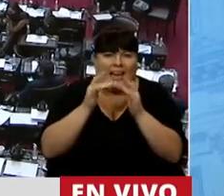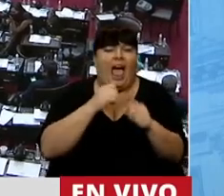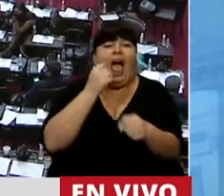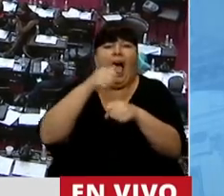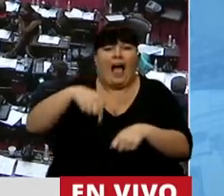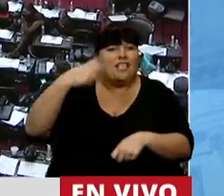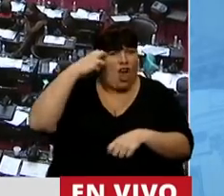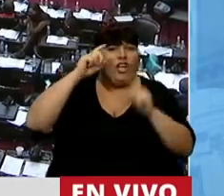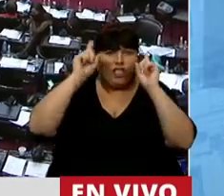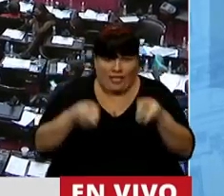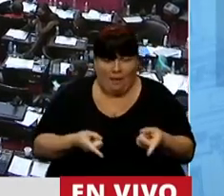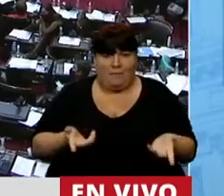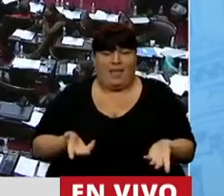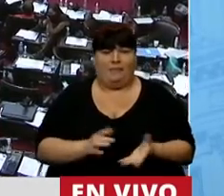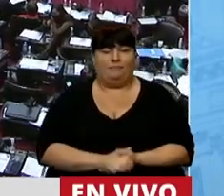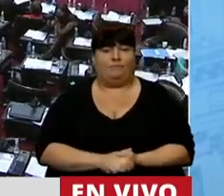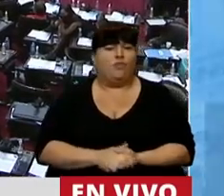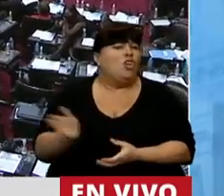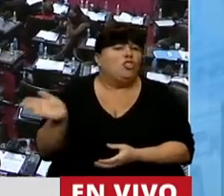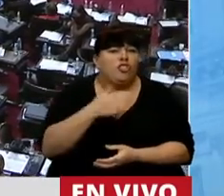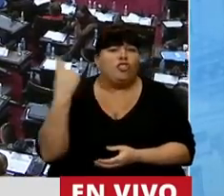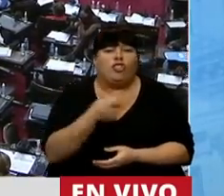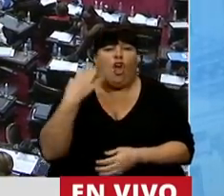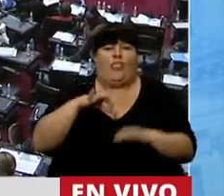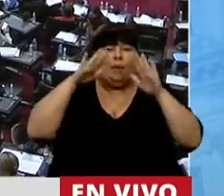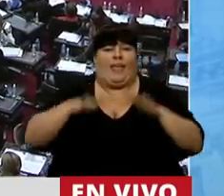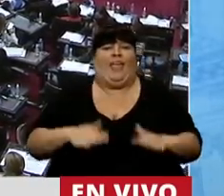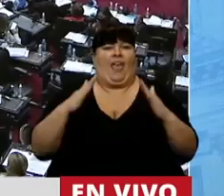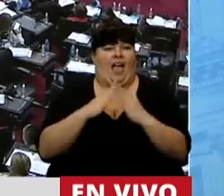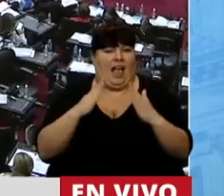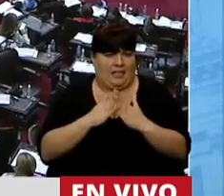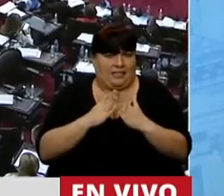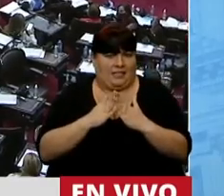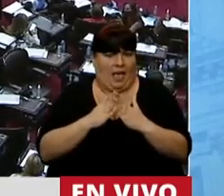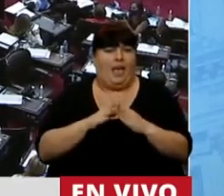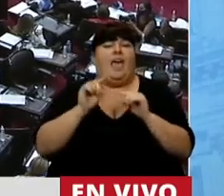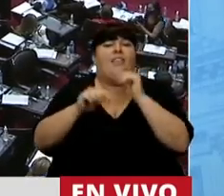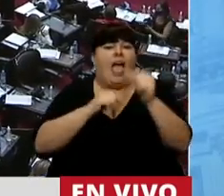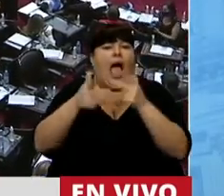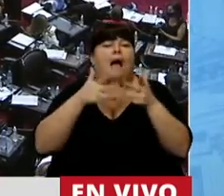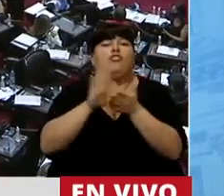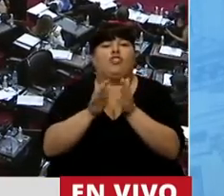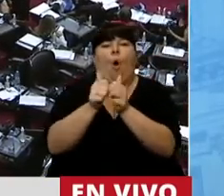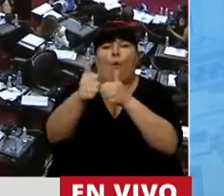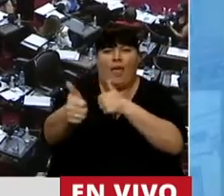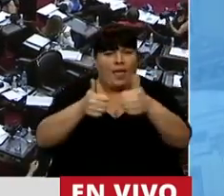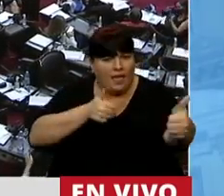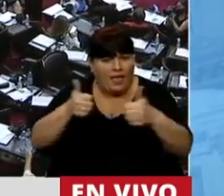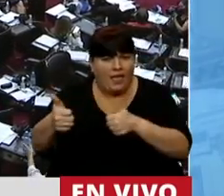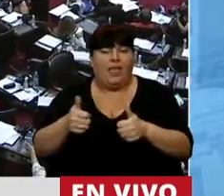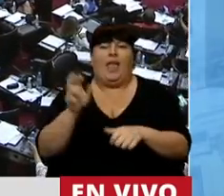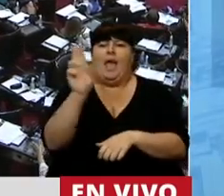Incluso en este Congreso, señor Presidente, todos nos teníamos que quedar en casa. Y comenzamos a hablar de distanciamiento social,